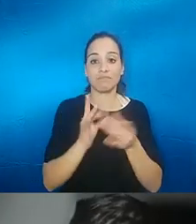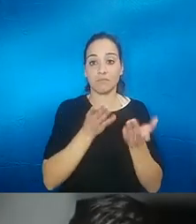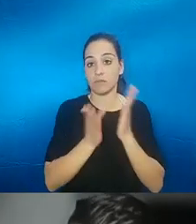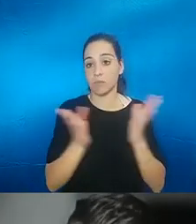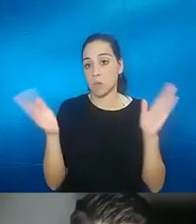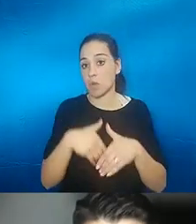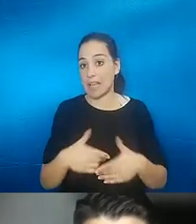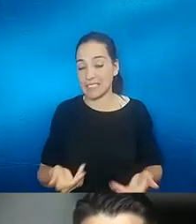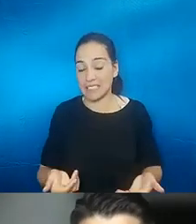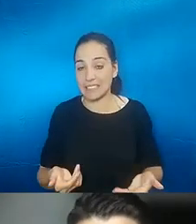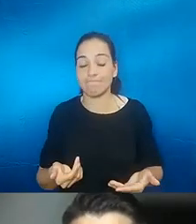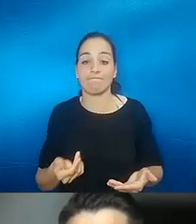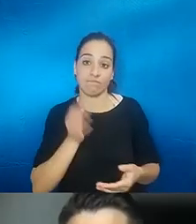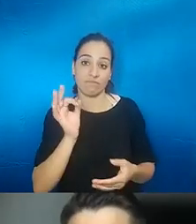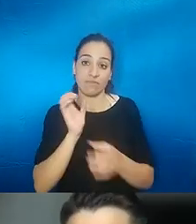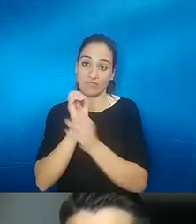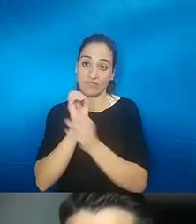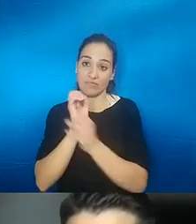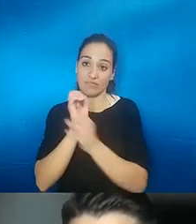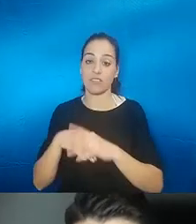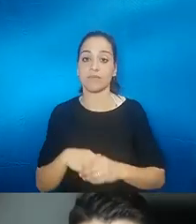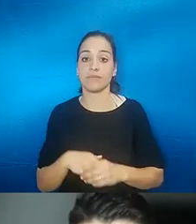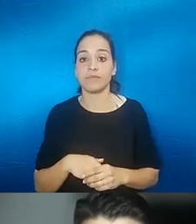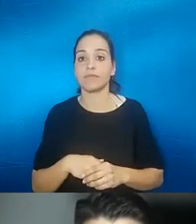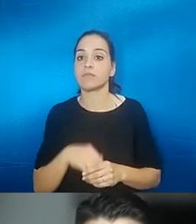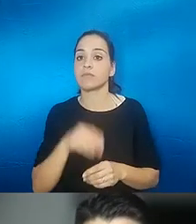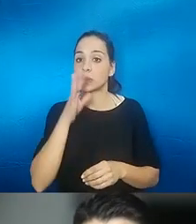habéis puesto yo no he visto todavía nadie que haya dicho